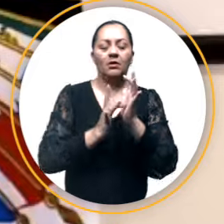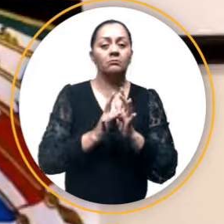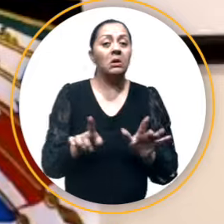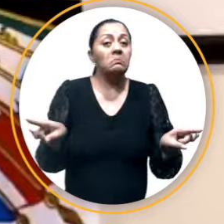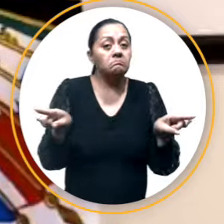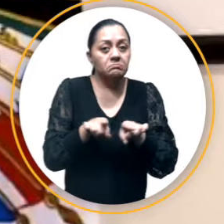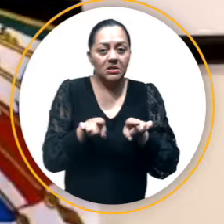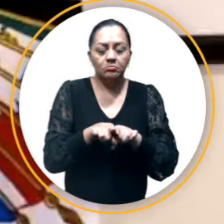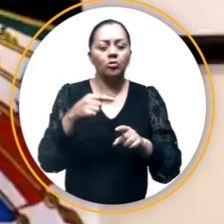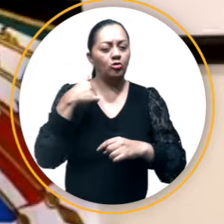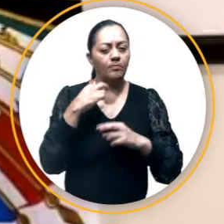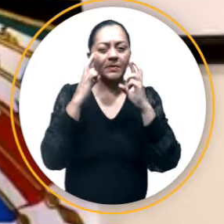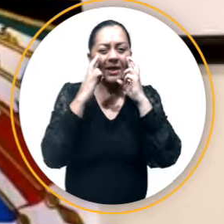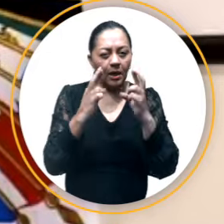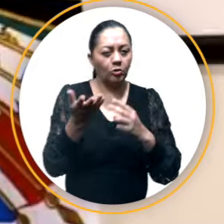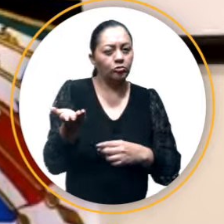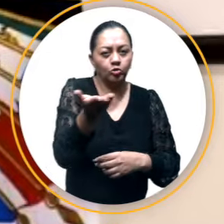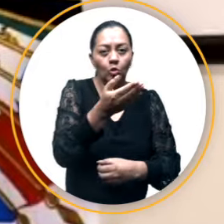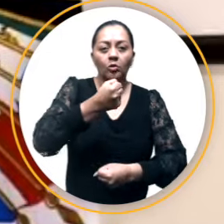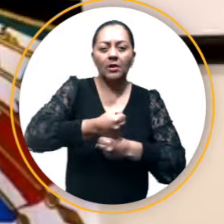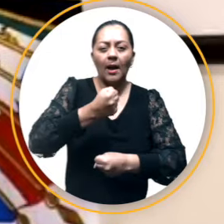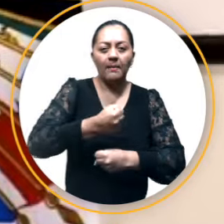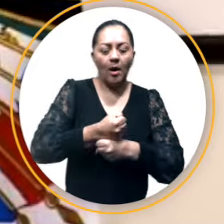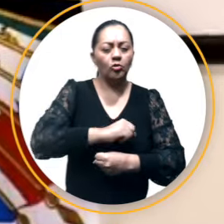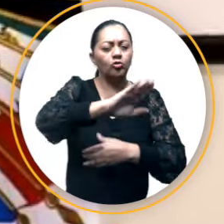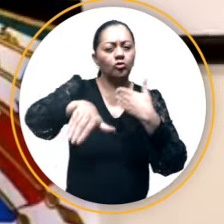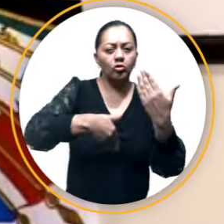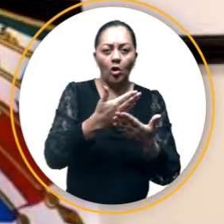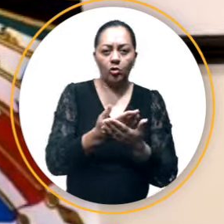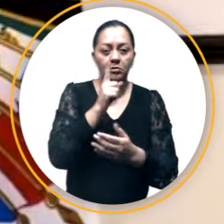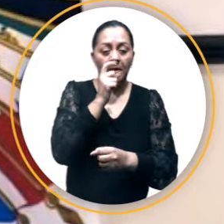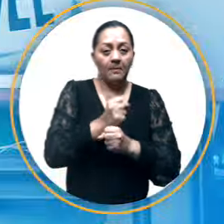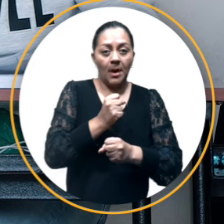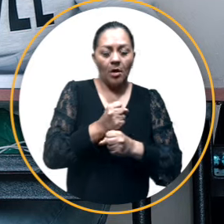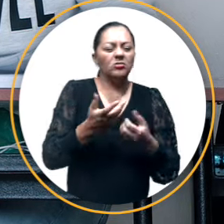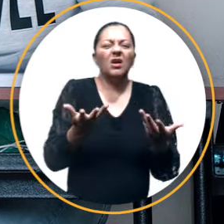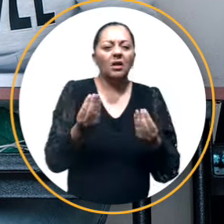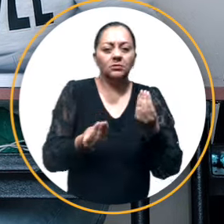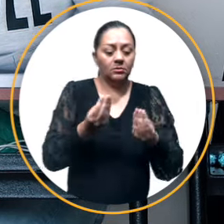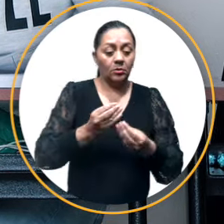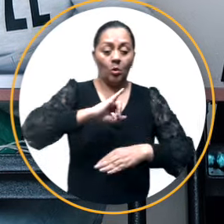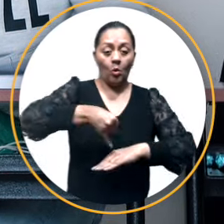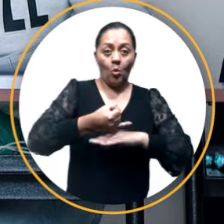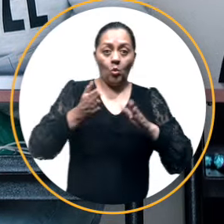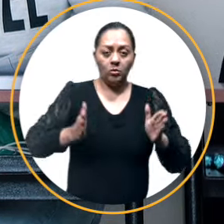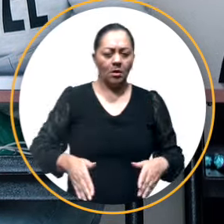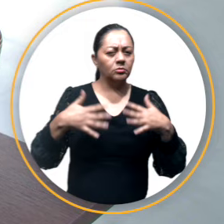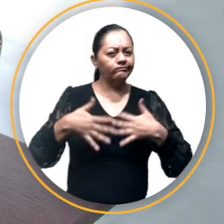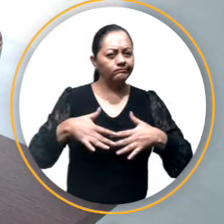Asimismo, quiero reconocer la dedicación de las y los integrantes de la Junta Receptora del Voto